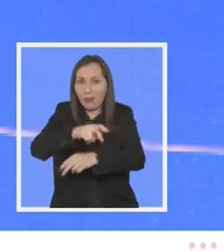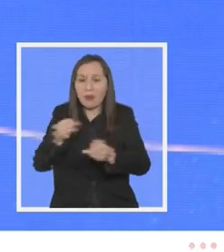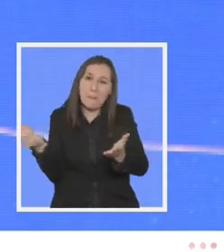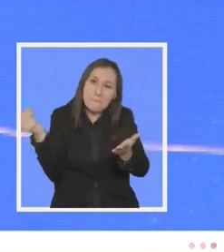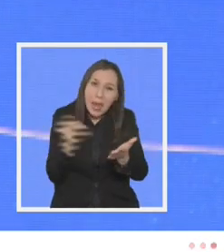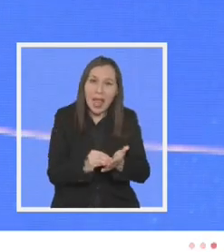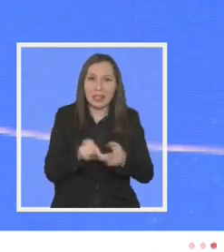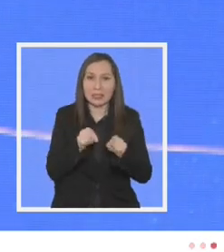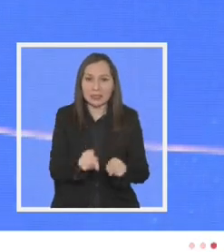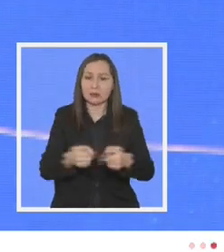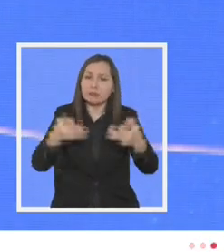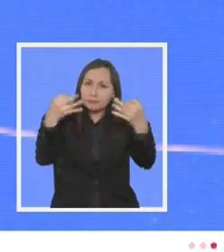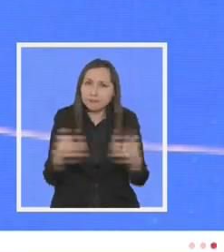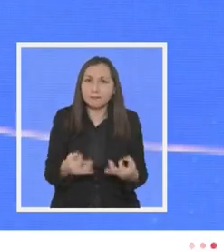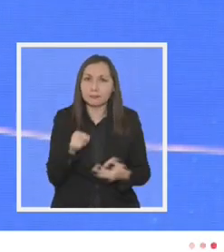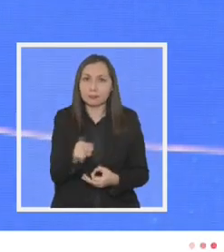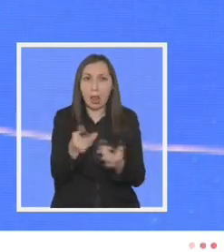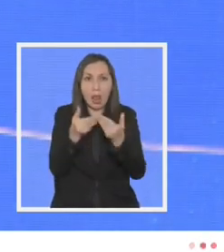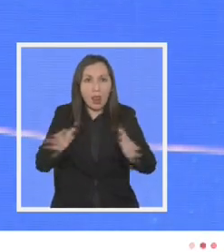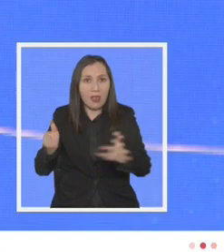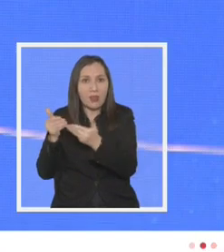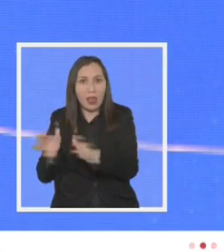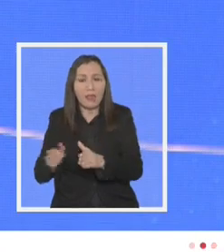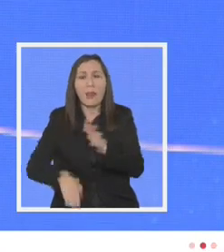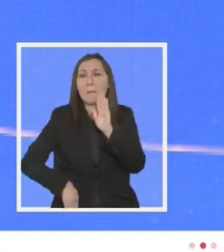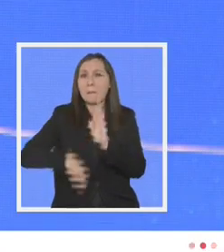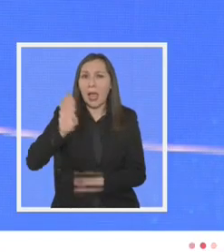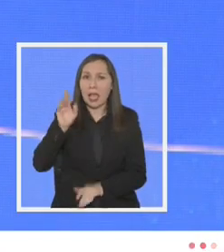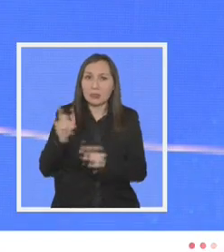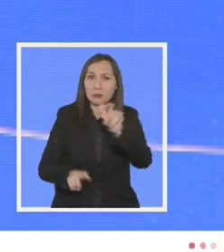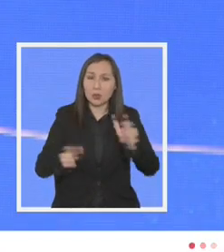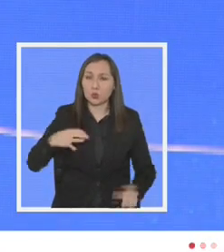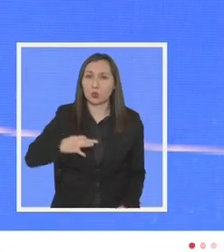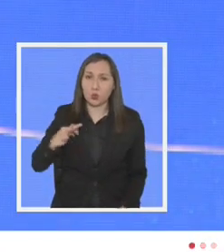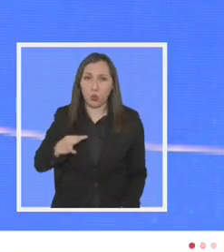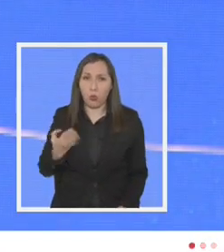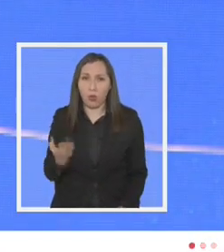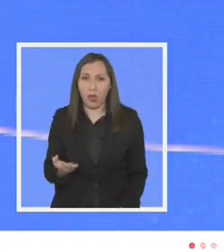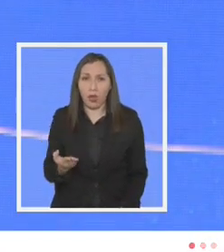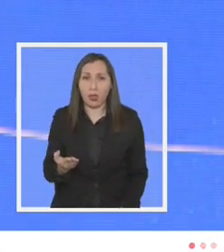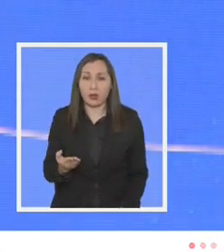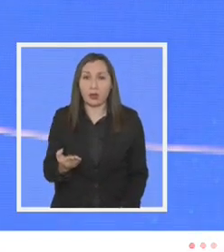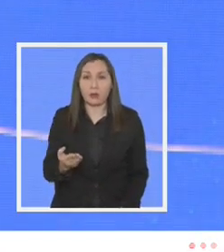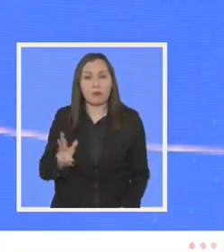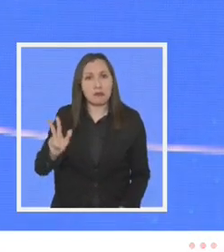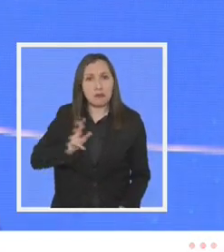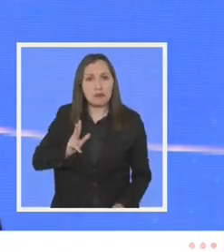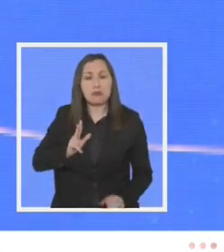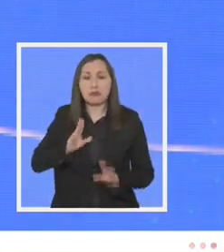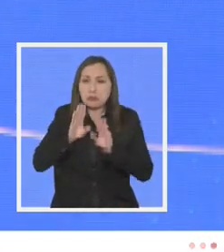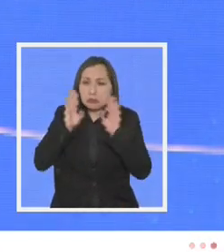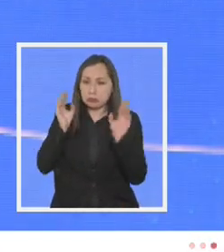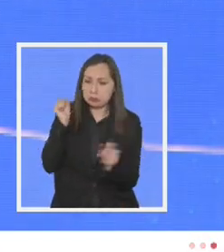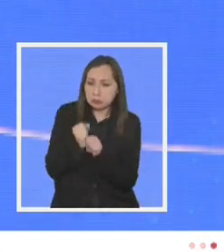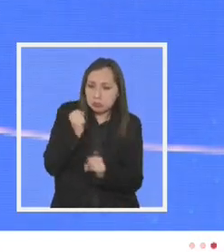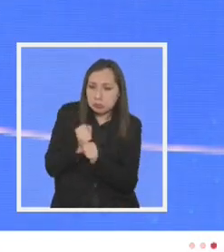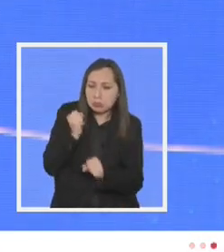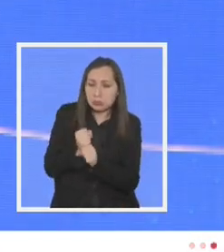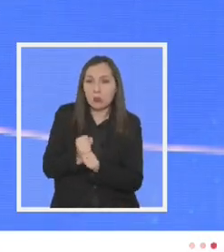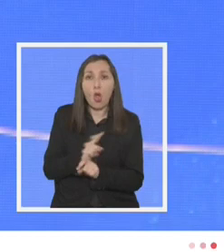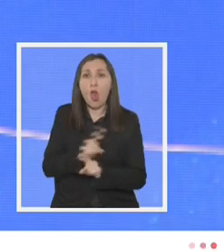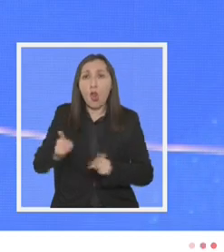aumentar y garantizar las libertades de la gran mayoría de los ciudadanos que son honestos y trabajadores